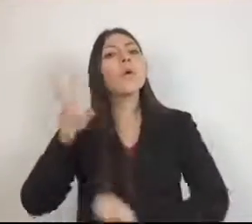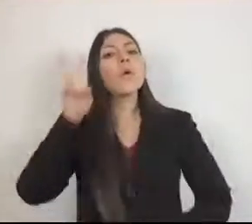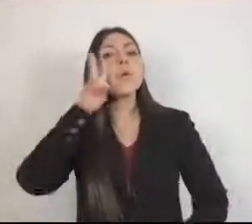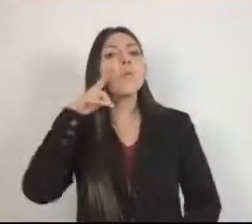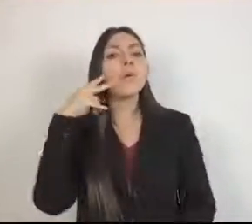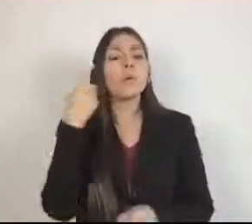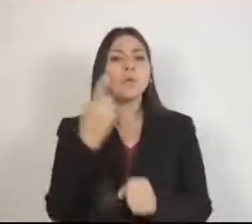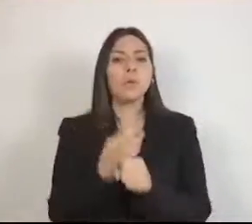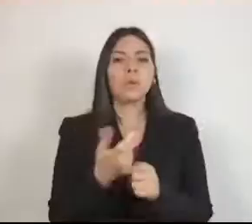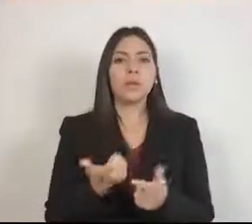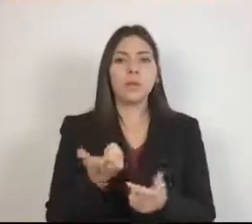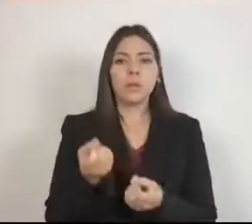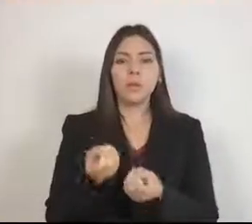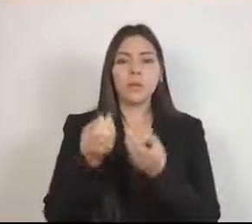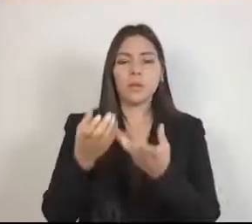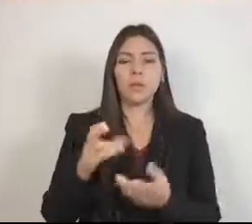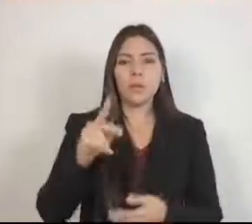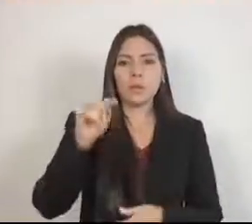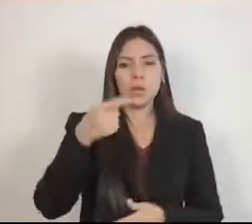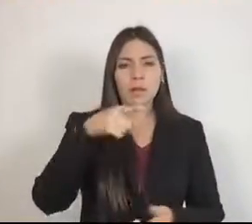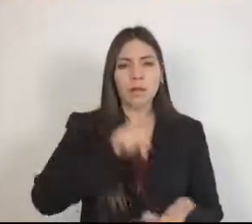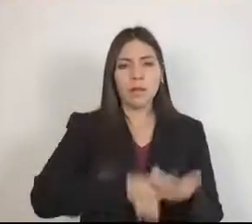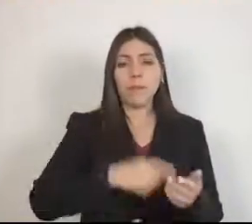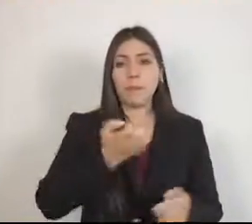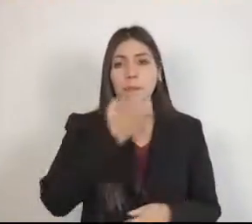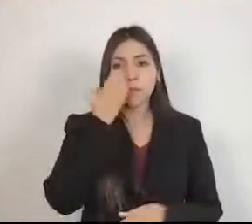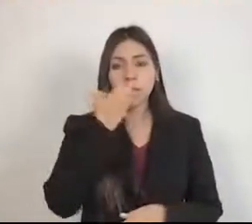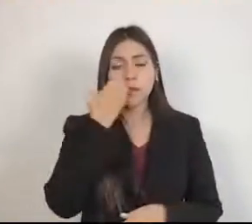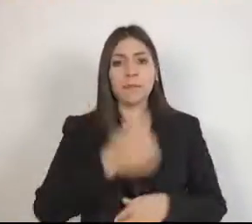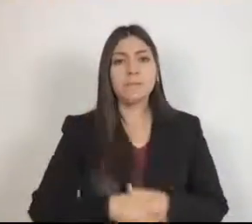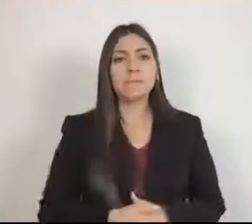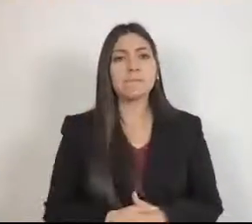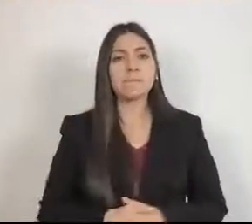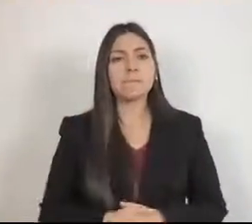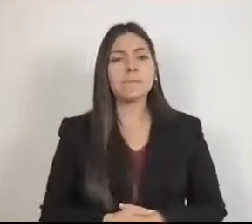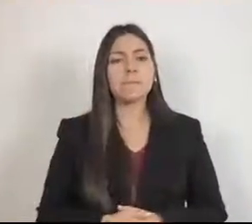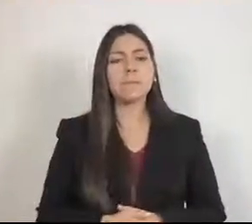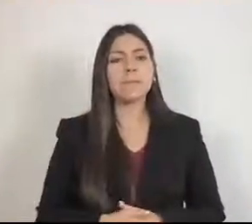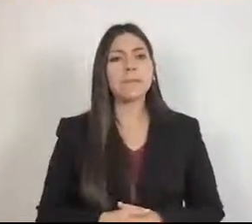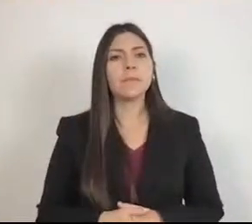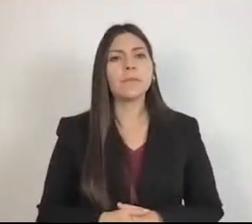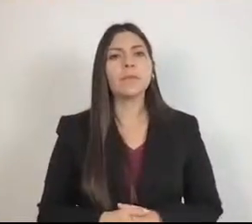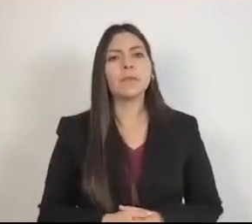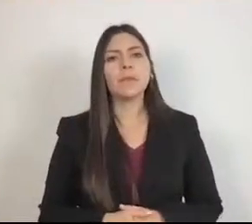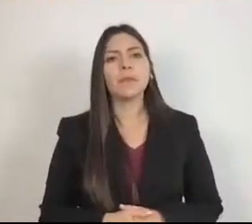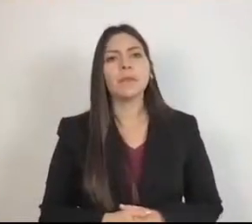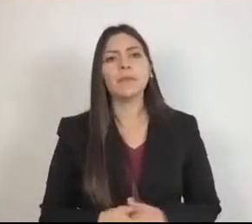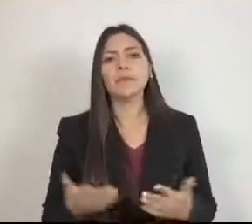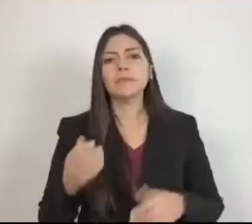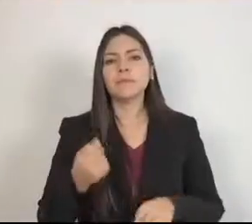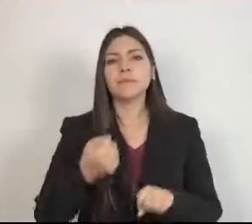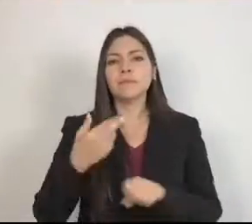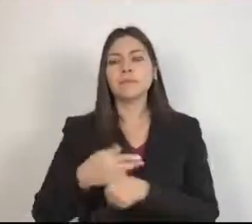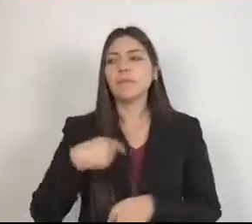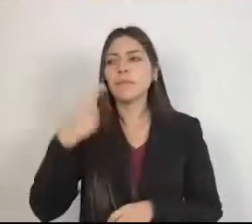en las escuelas. Entonces, la pregunta sería, señor secretario,